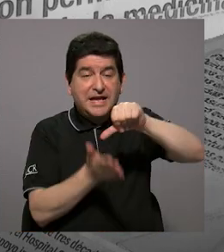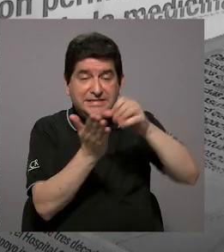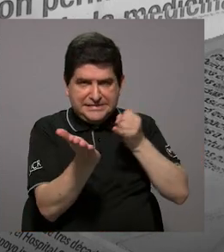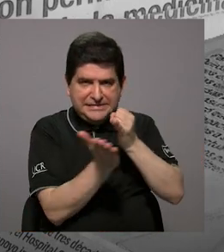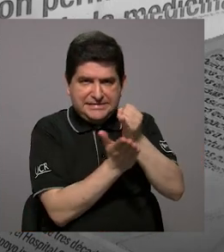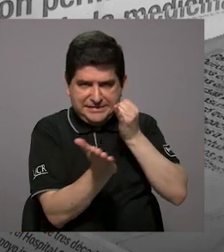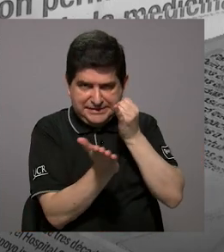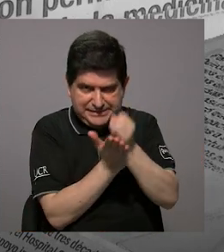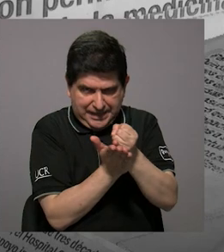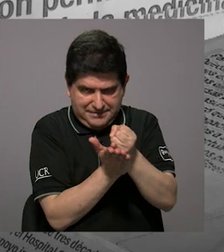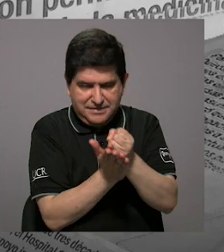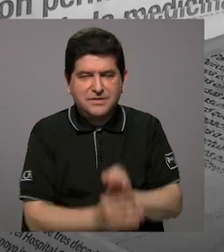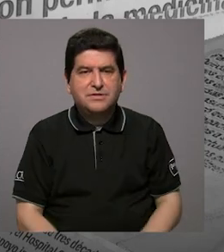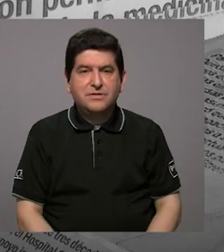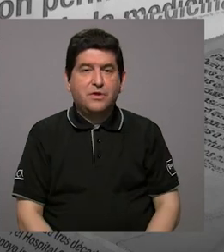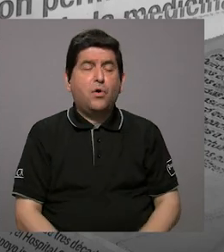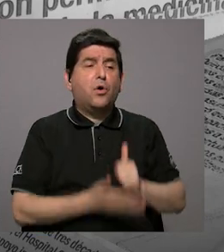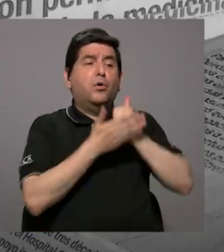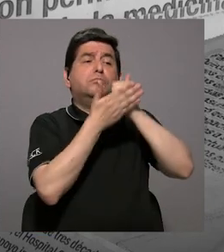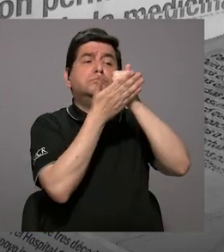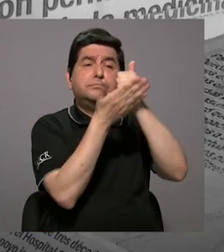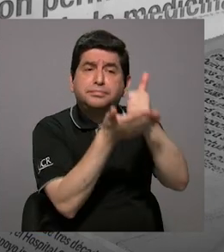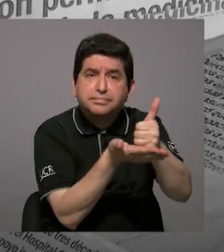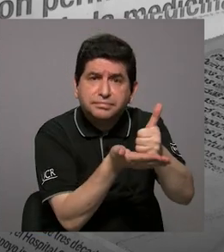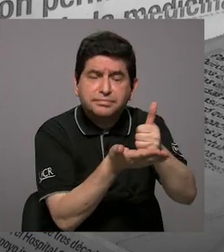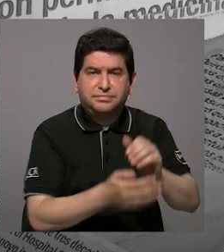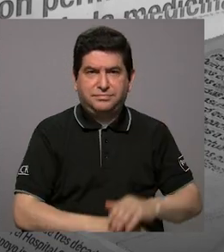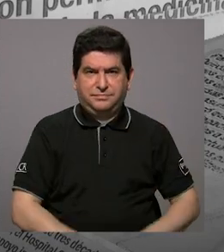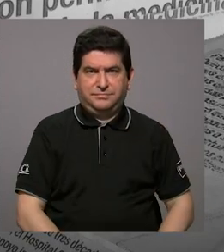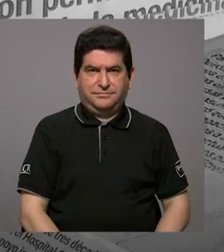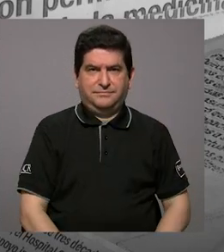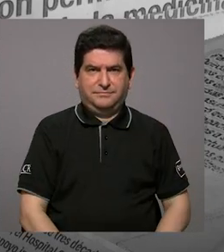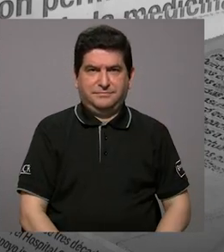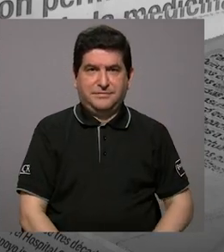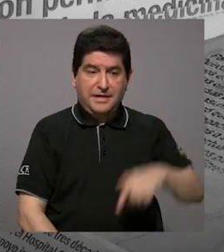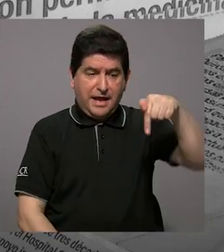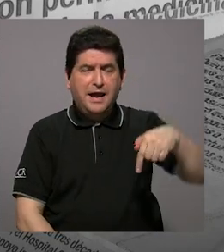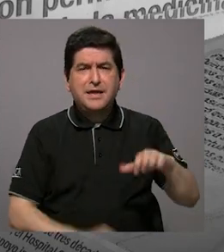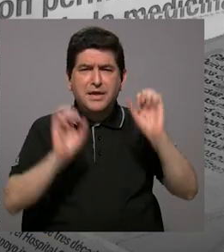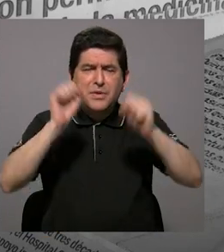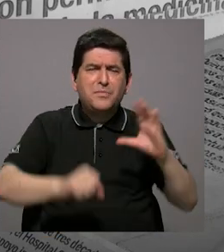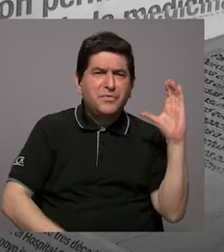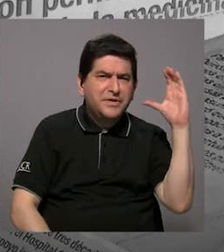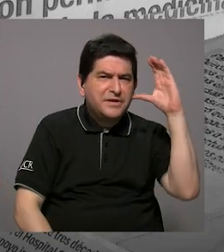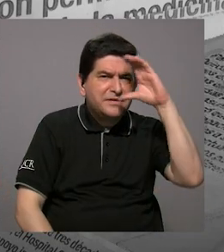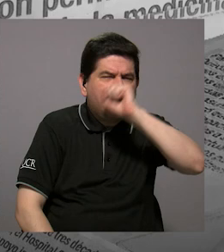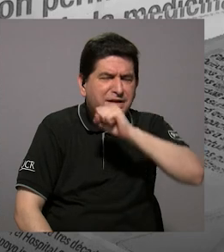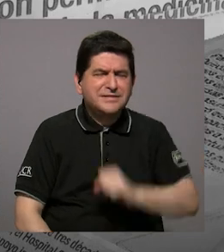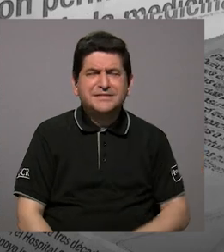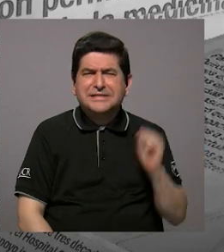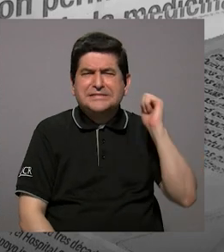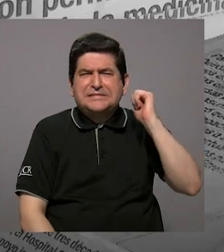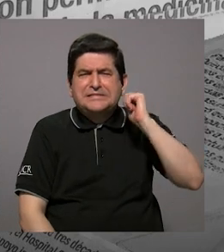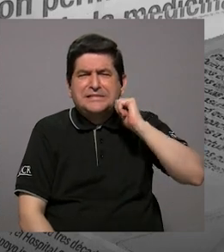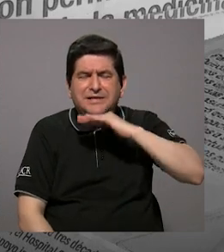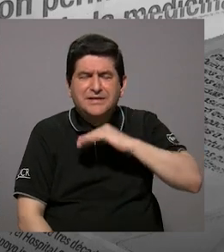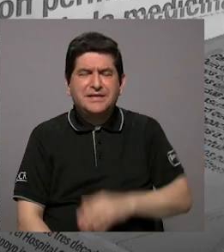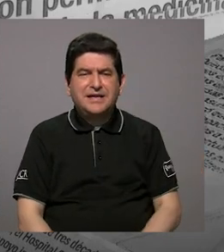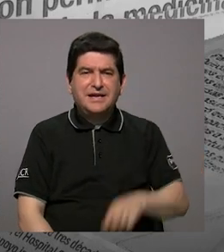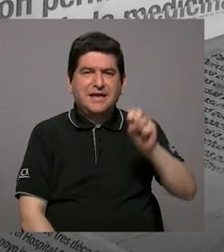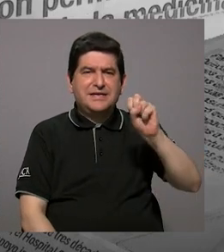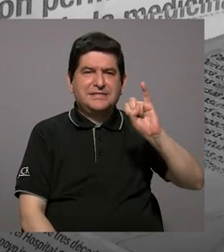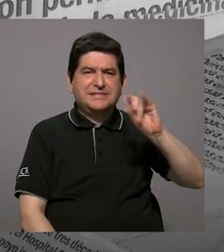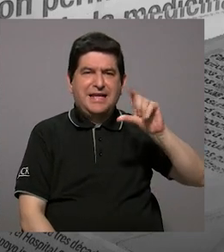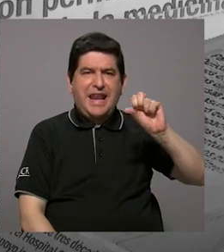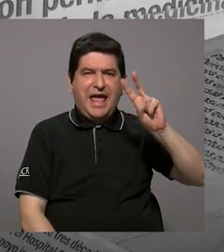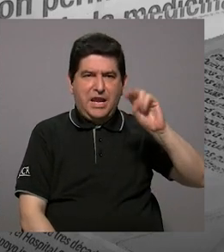centro de investigación, que contribuyó a que detectar el contaminante, los